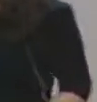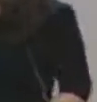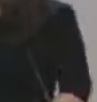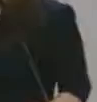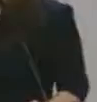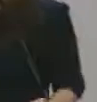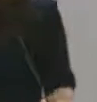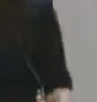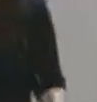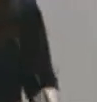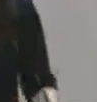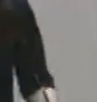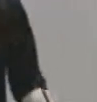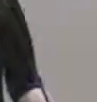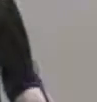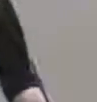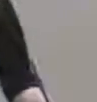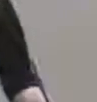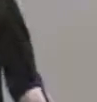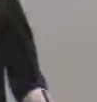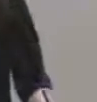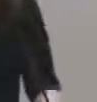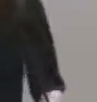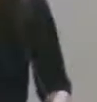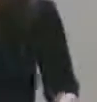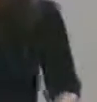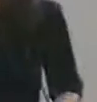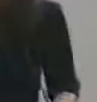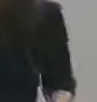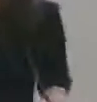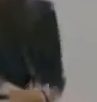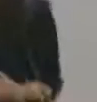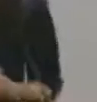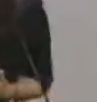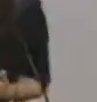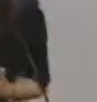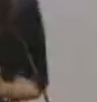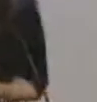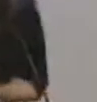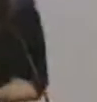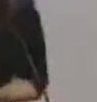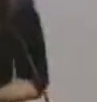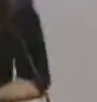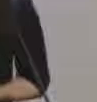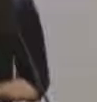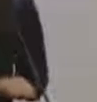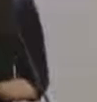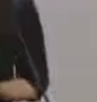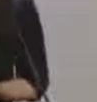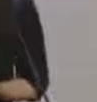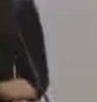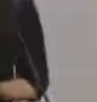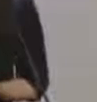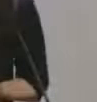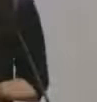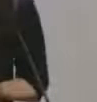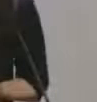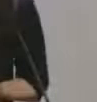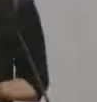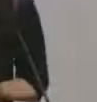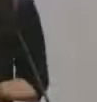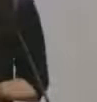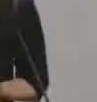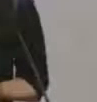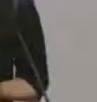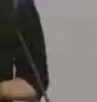multiplicidad de medidas estamos agregando el eje central que buscó esa ley, que fue la